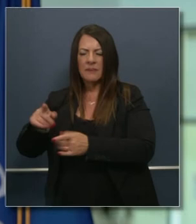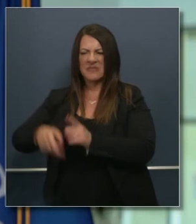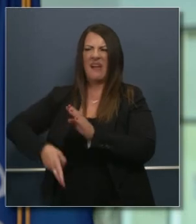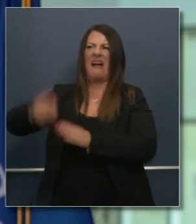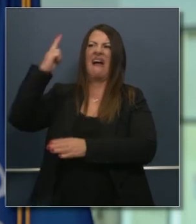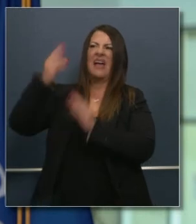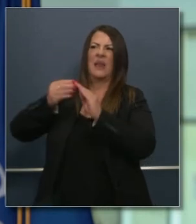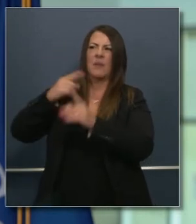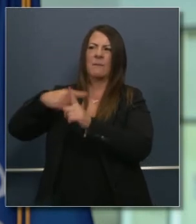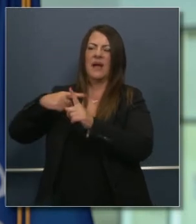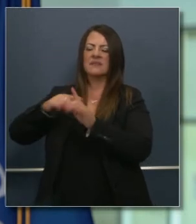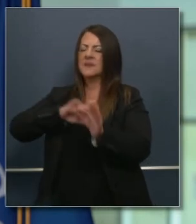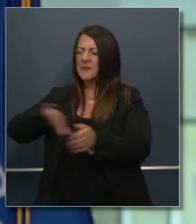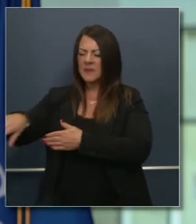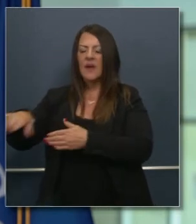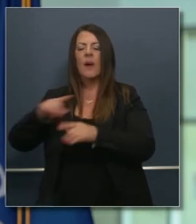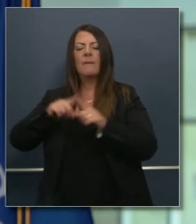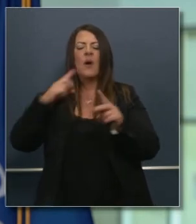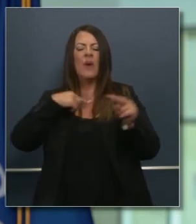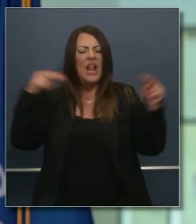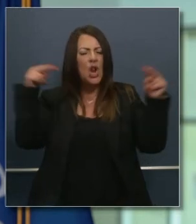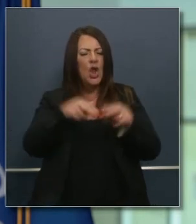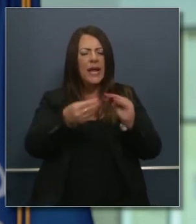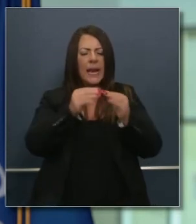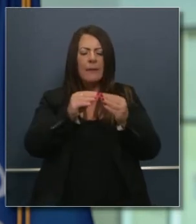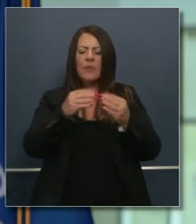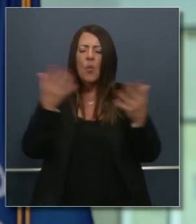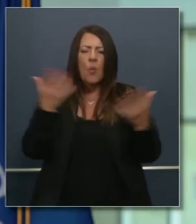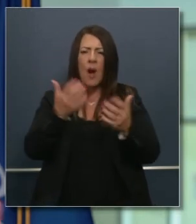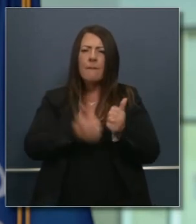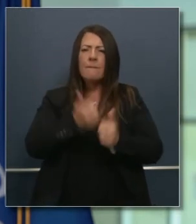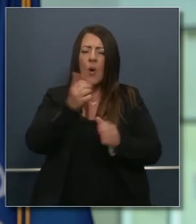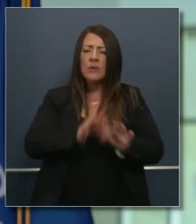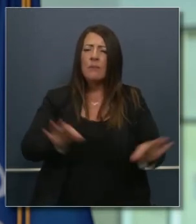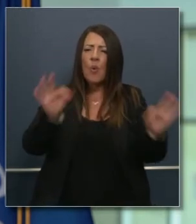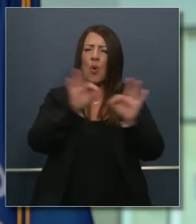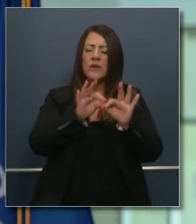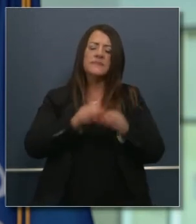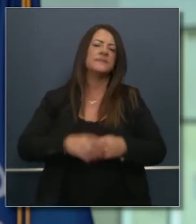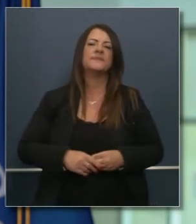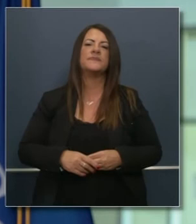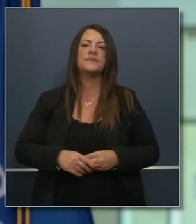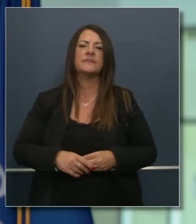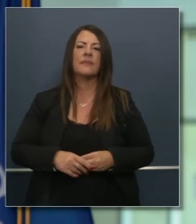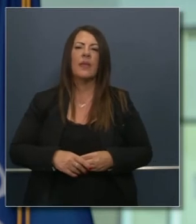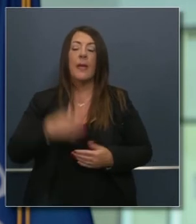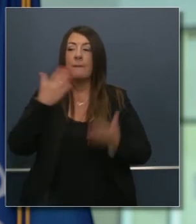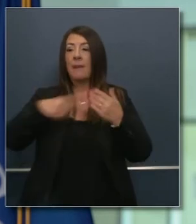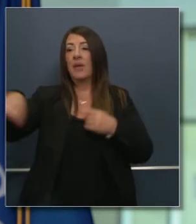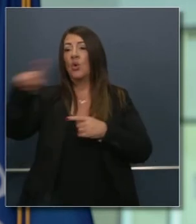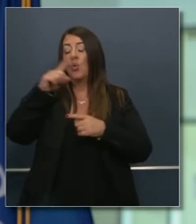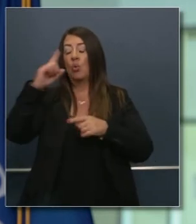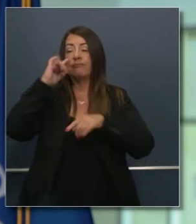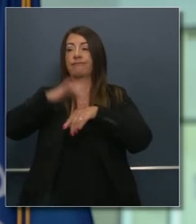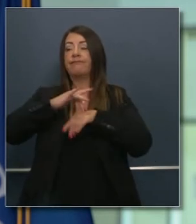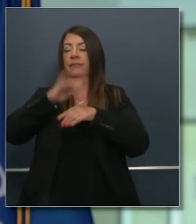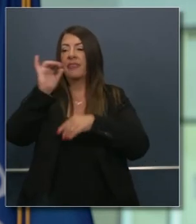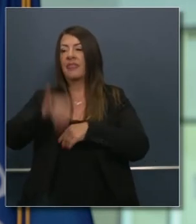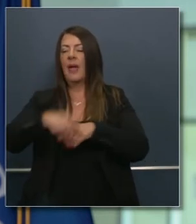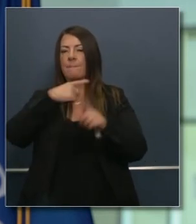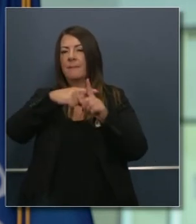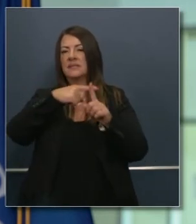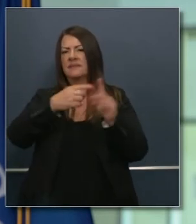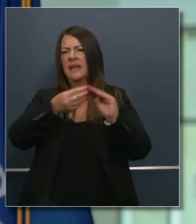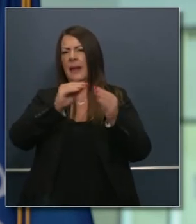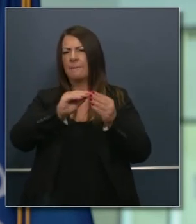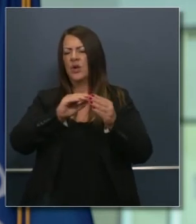por definición muestra un mayor número de positivos el número que nos importa realmente y tal vez otros están muy enfocados en ello